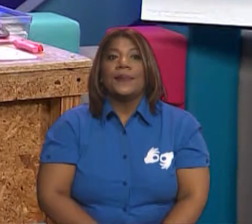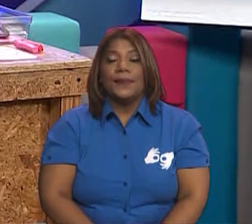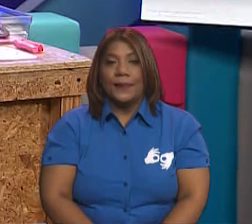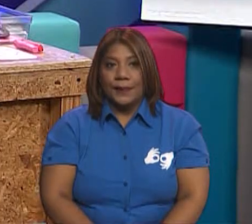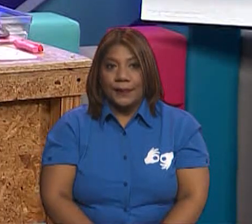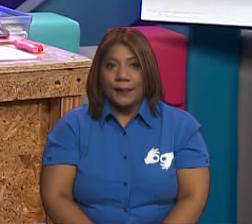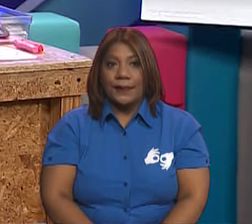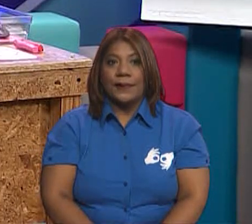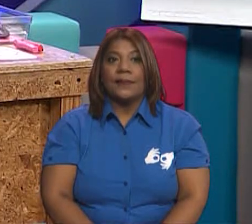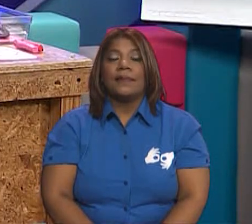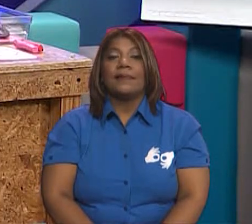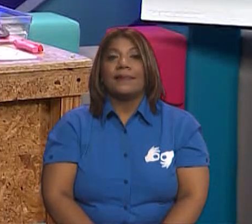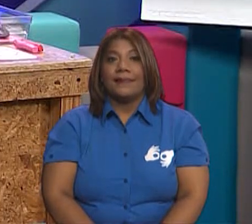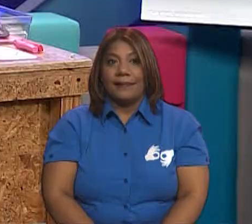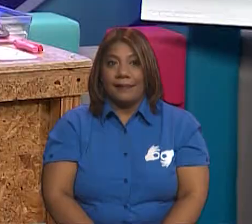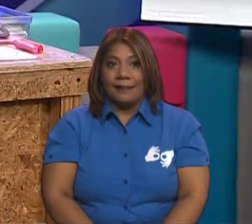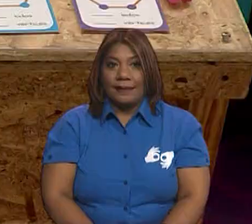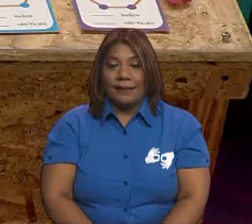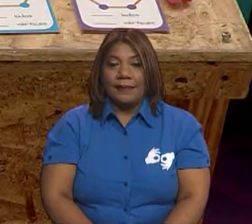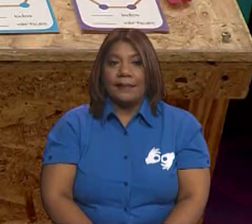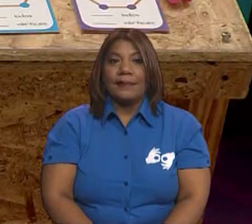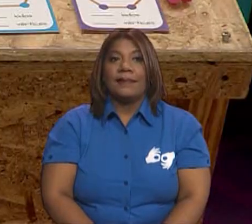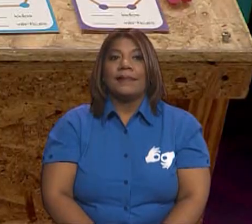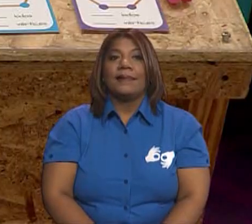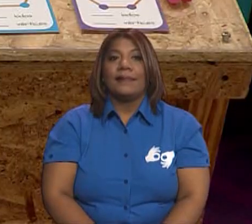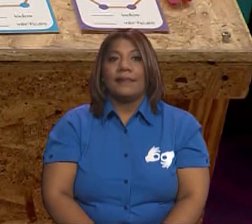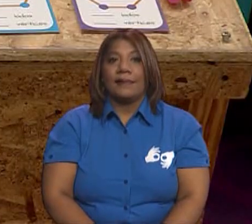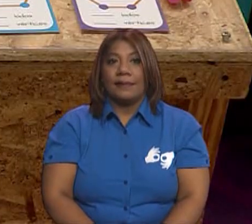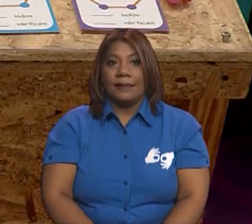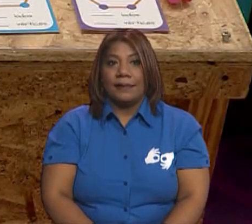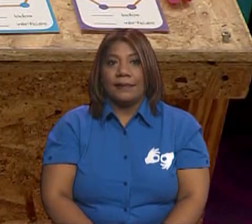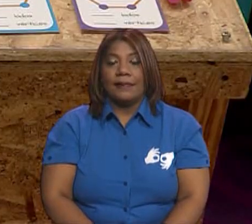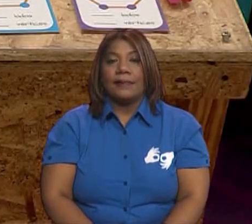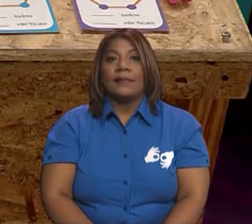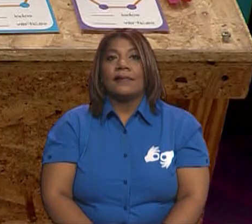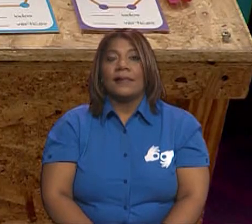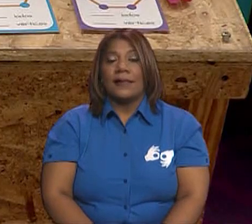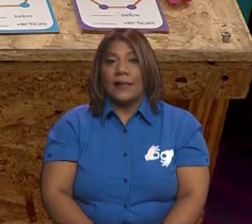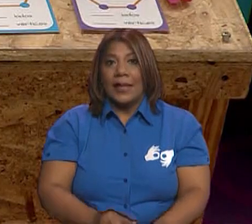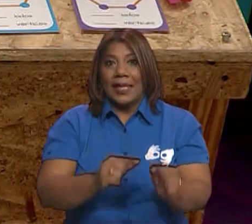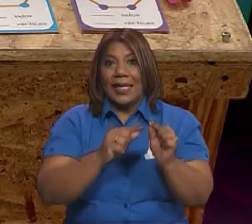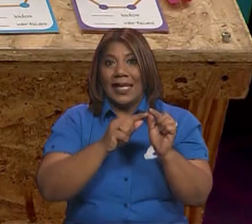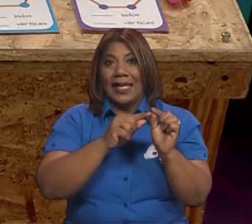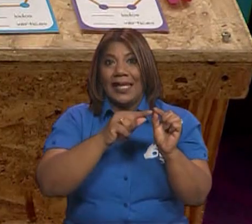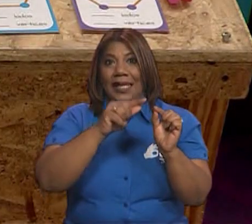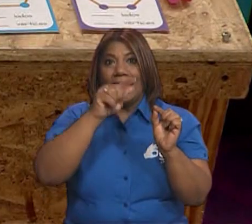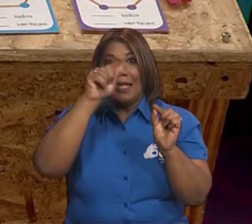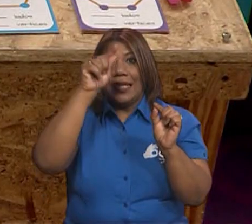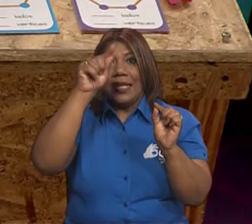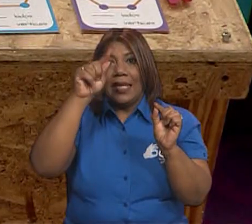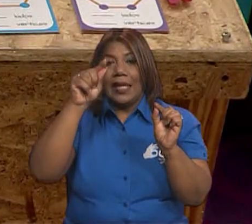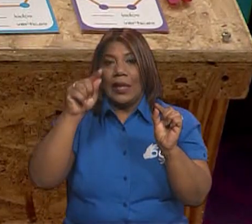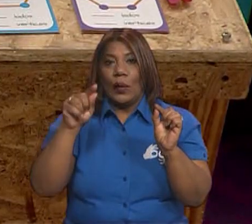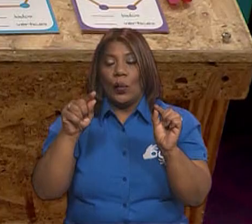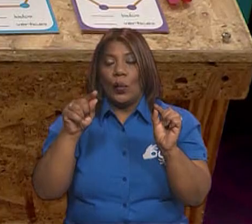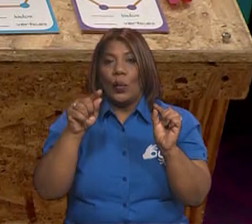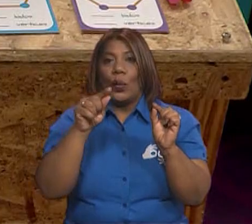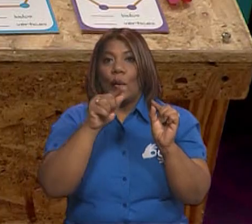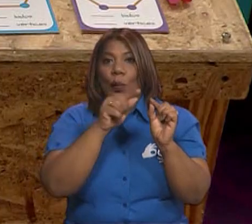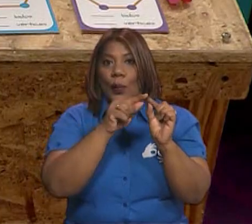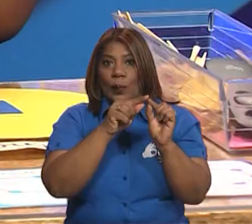el cuadrado también es un polígono. Vamos con el siguiente que es un